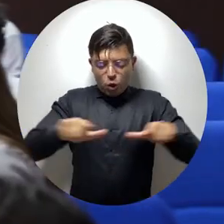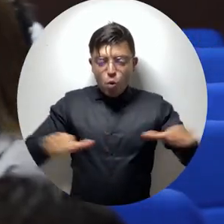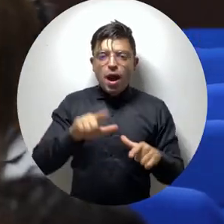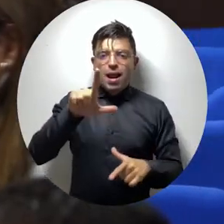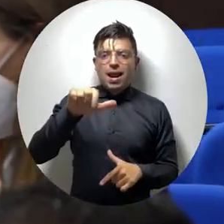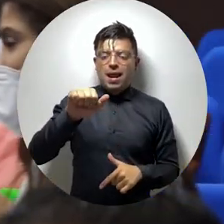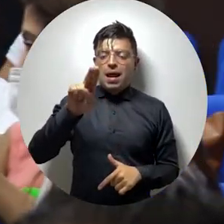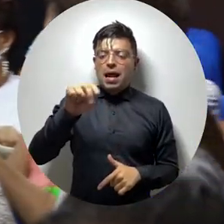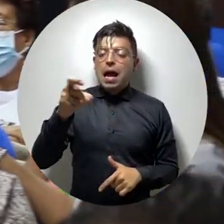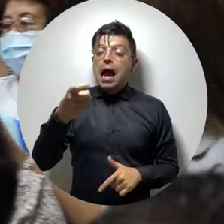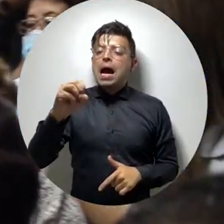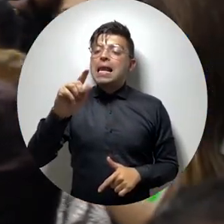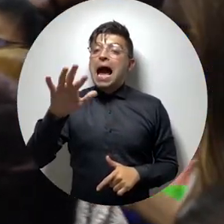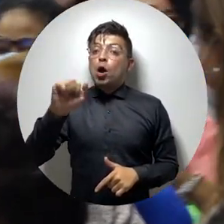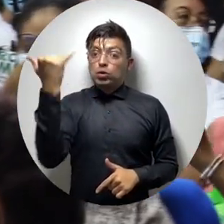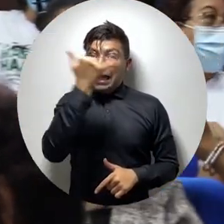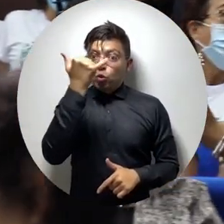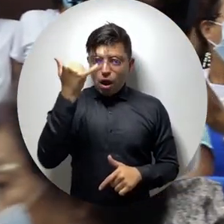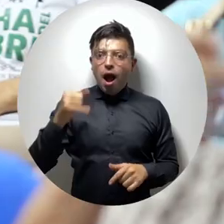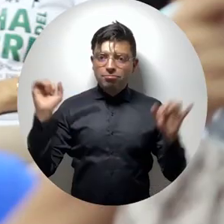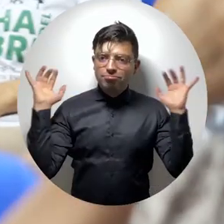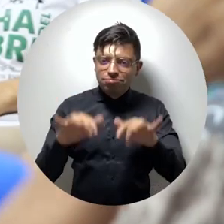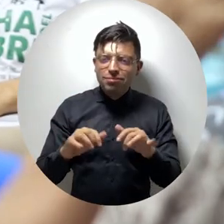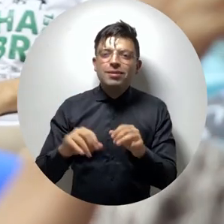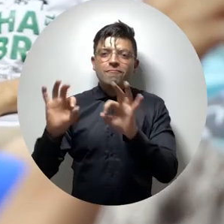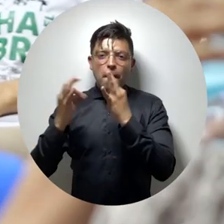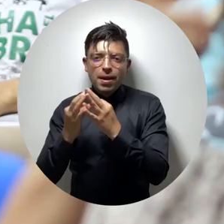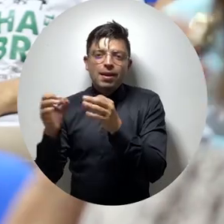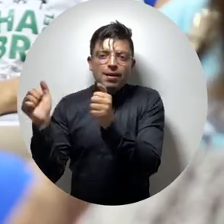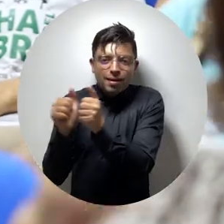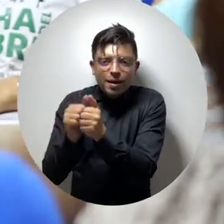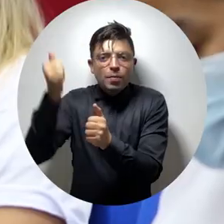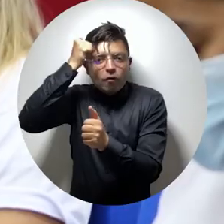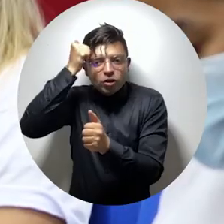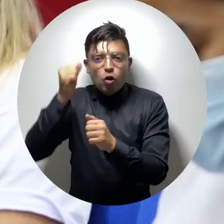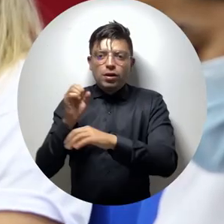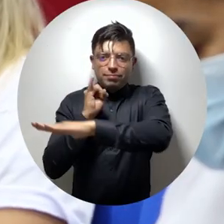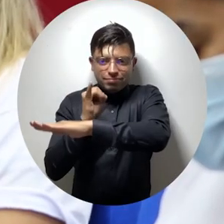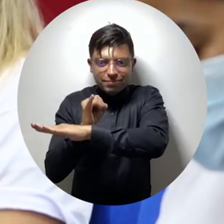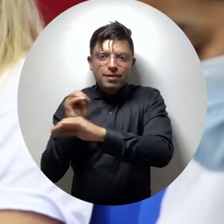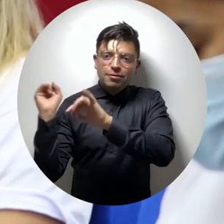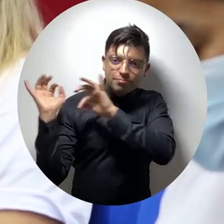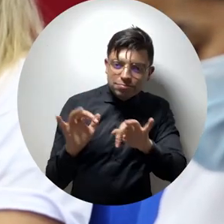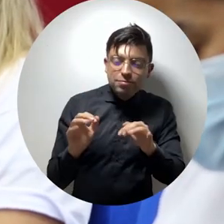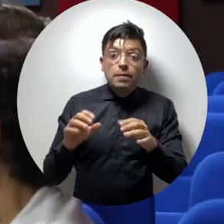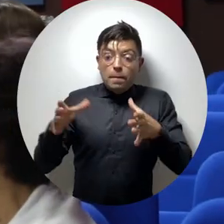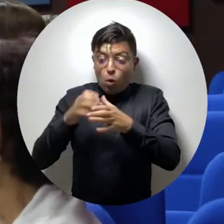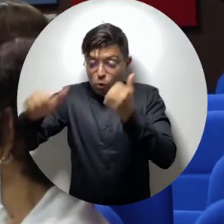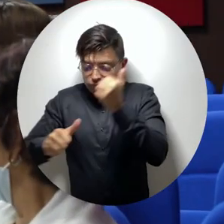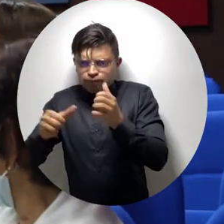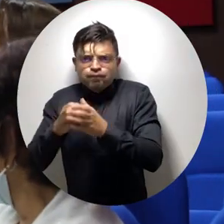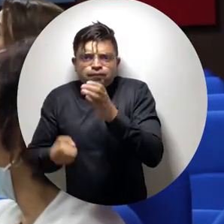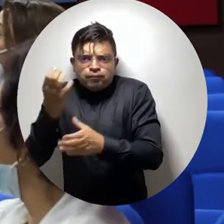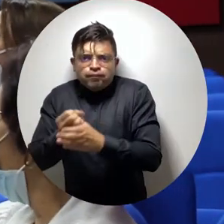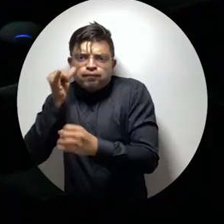reconocimiento en el que estuvieron maestros marchantes y sus familiares, el equipo técnico de la producción y personal directivo de la institución